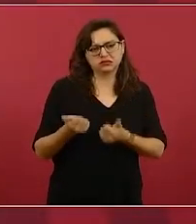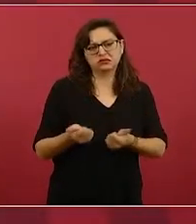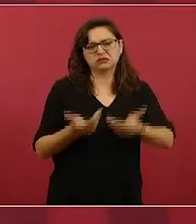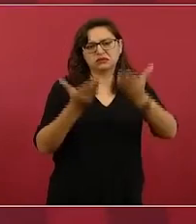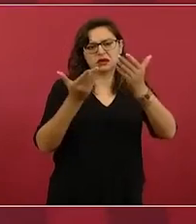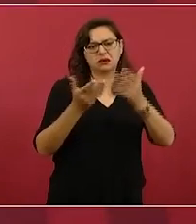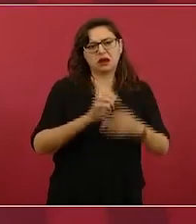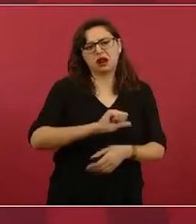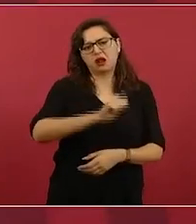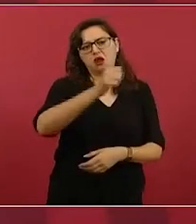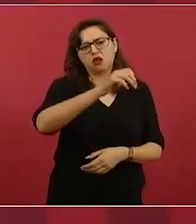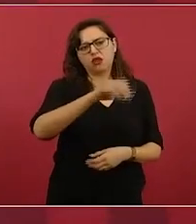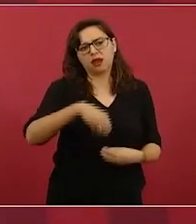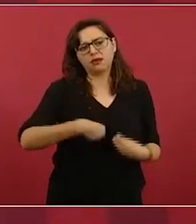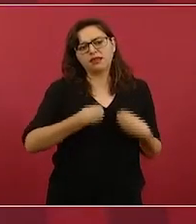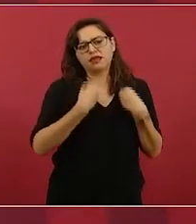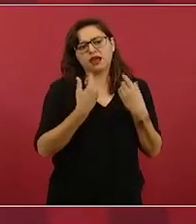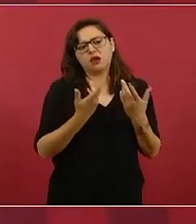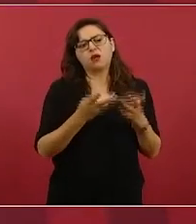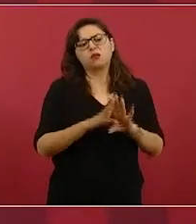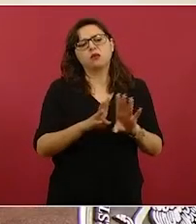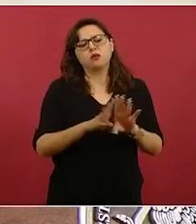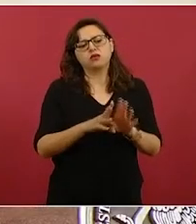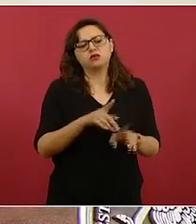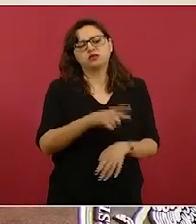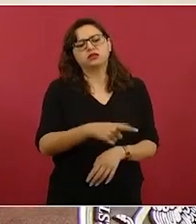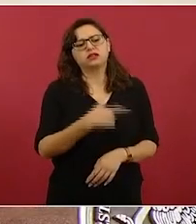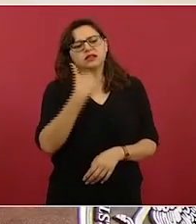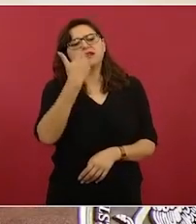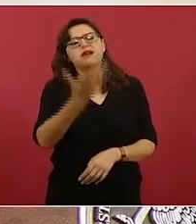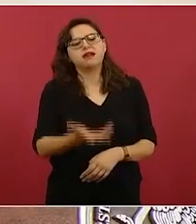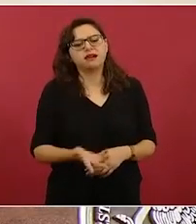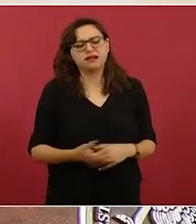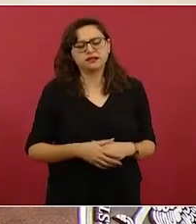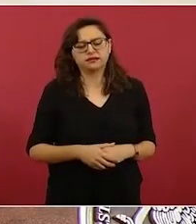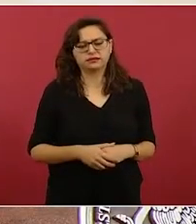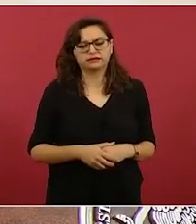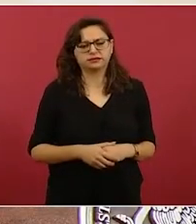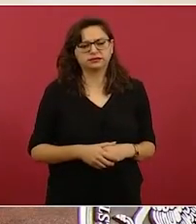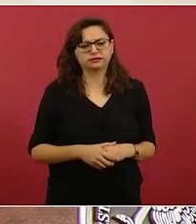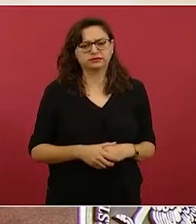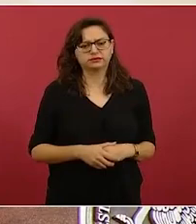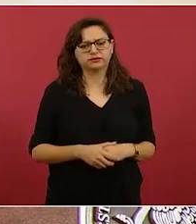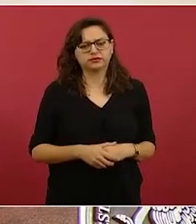¿Qué le gustaría llevarse